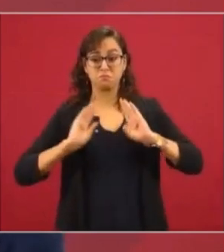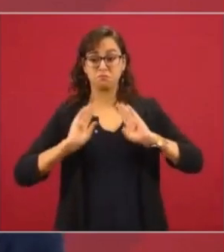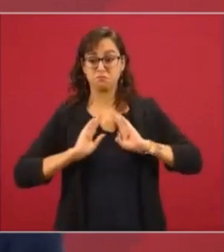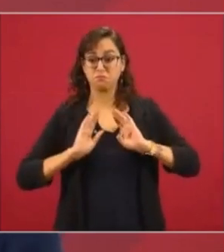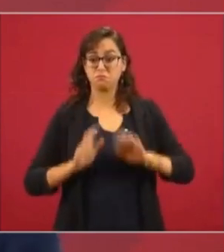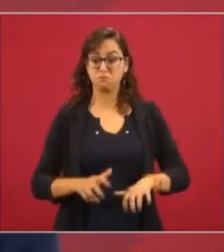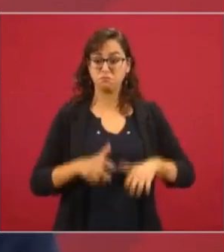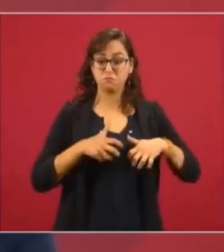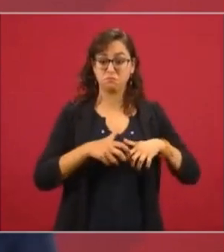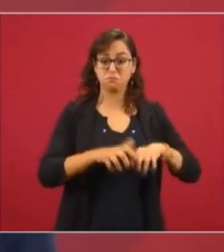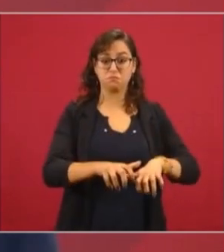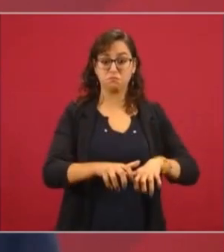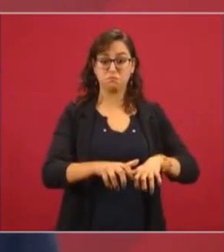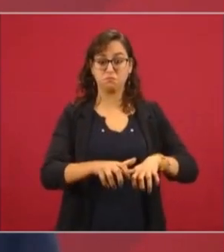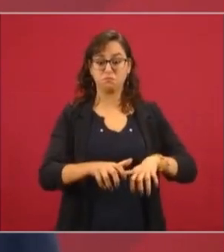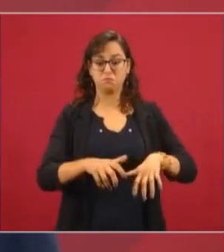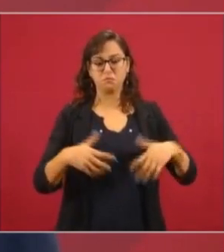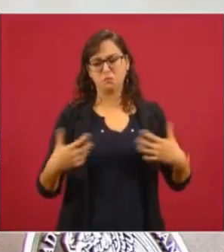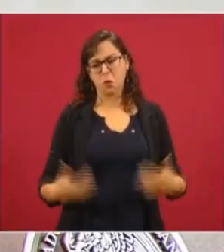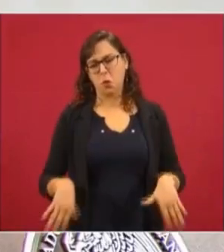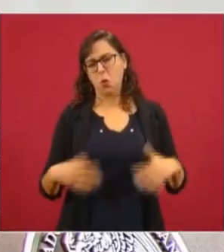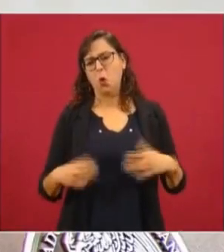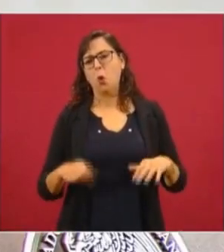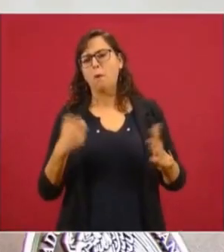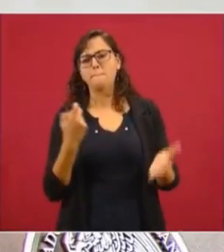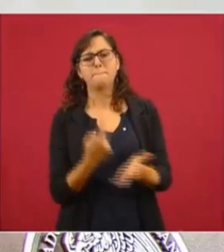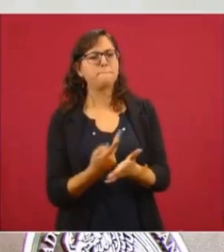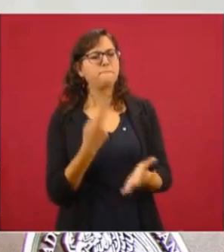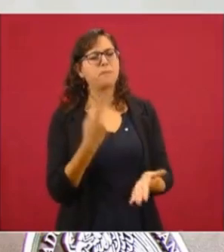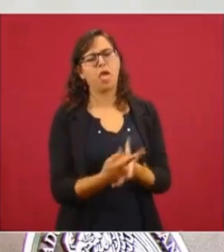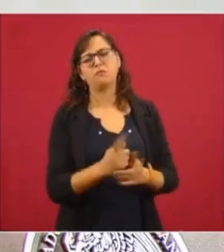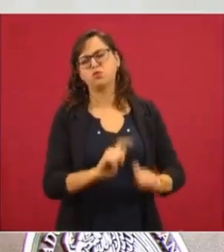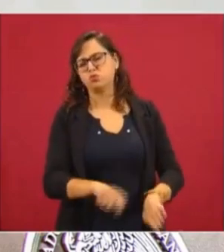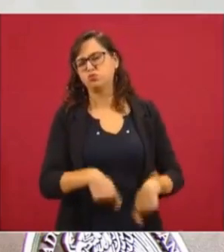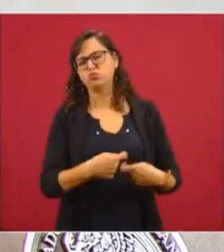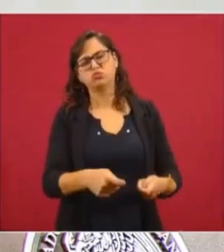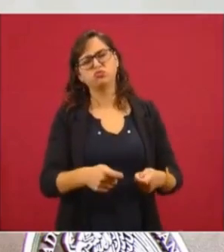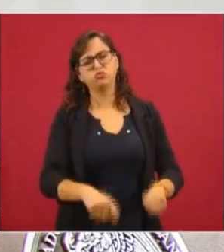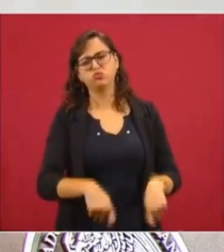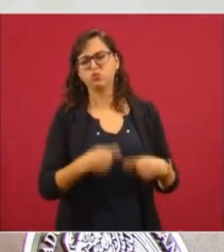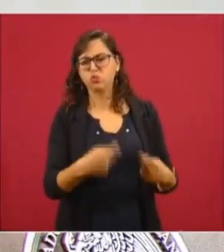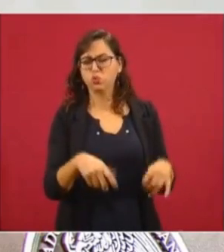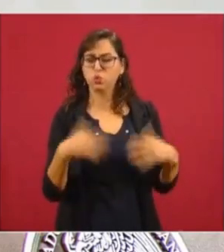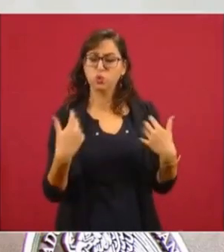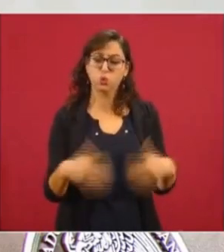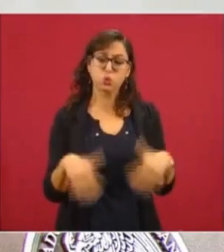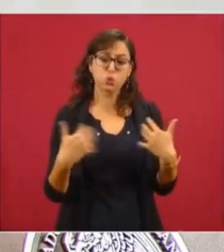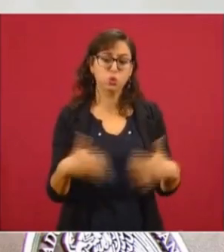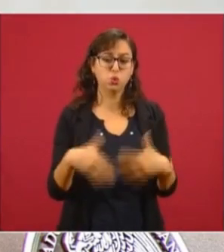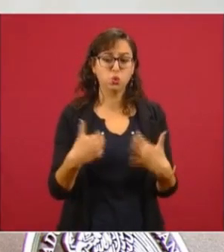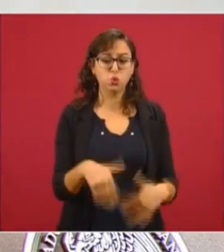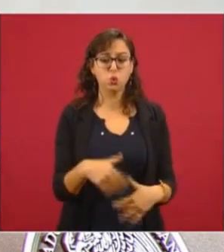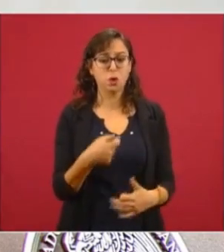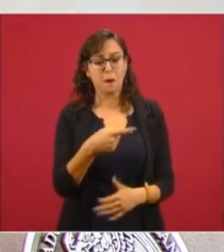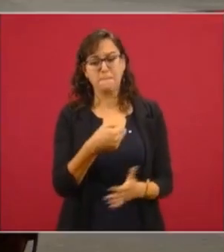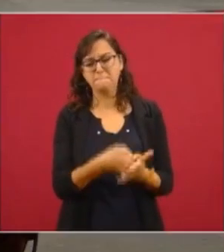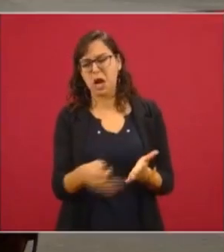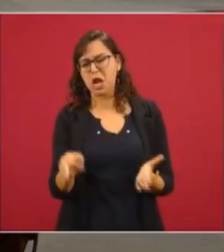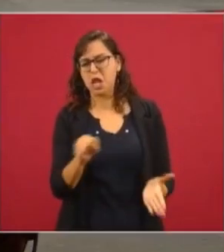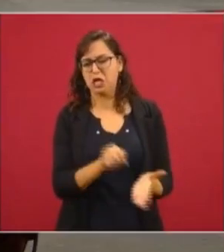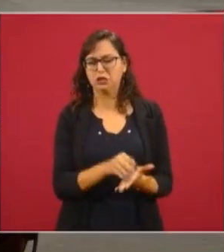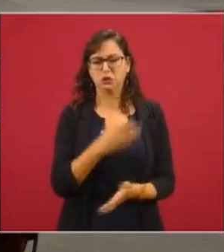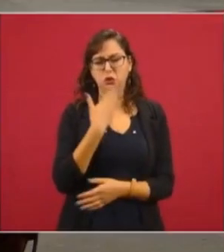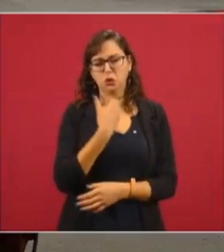militar, había condecoraciones a estos militares por esas acciones